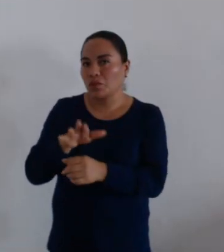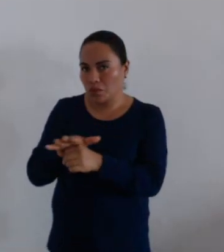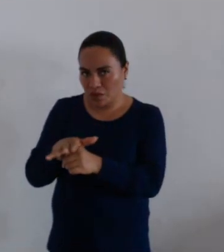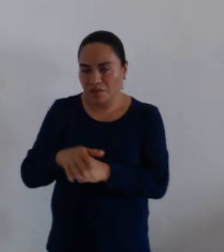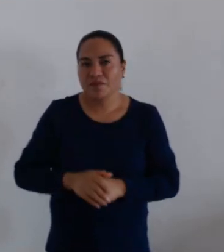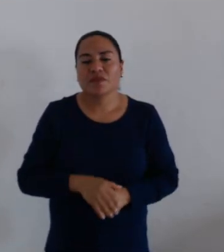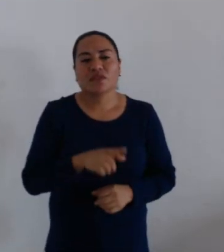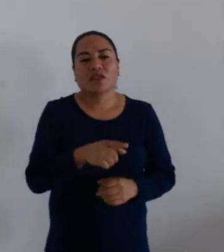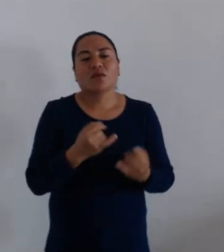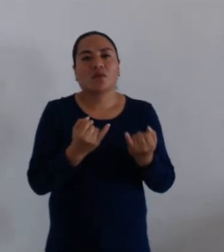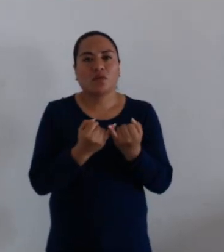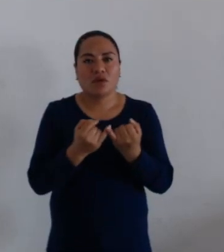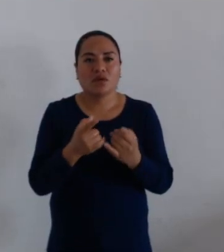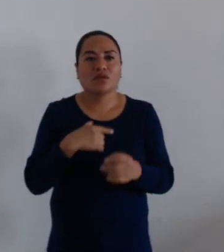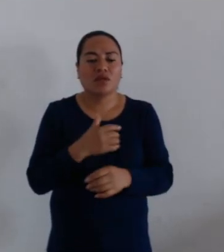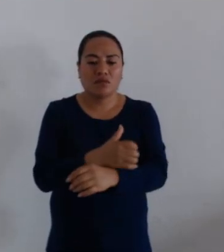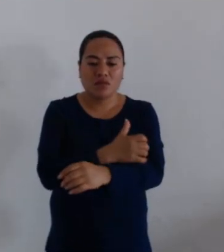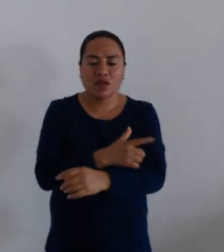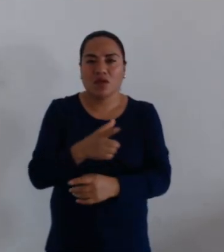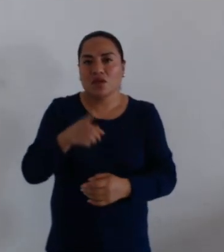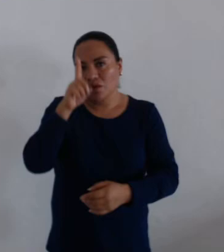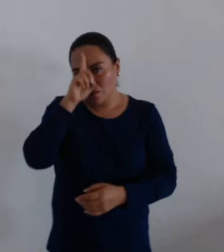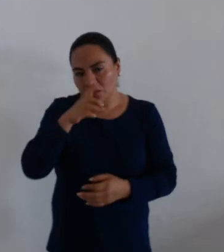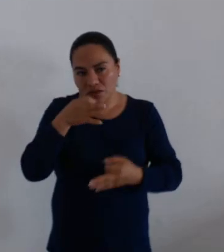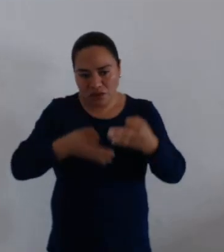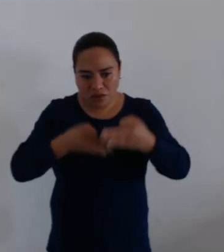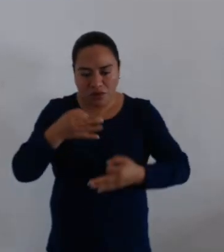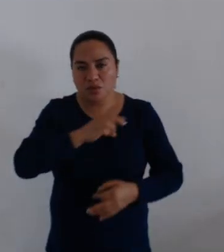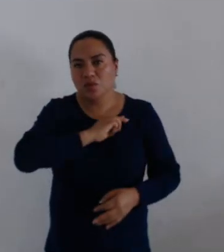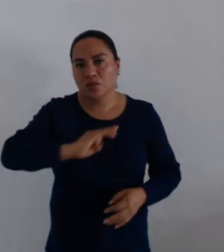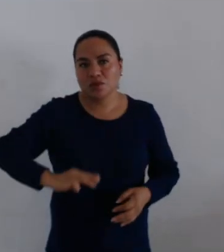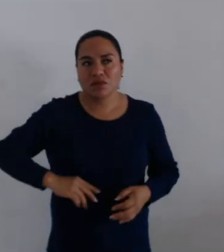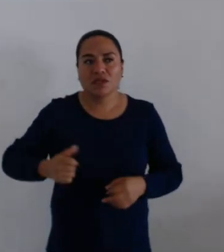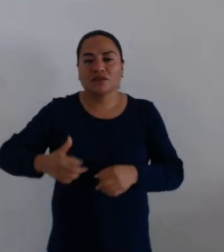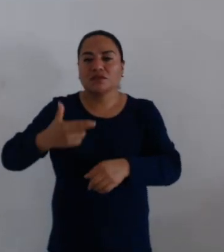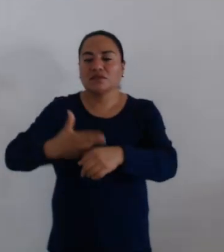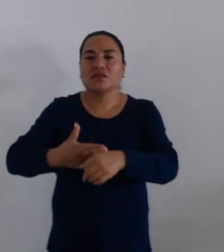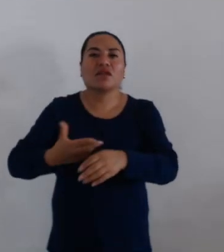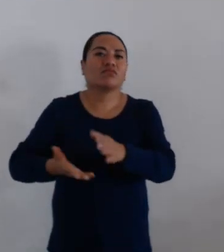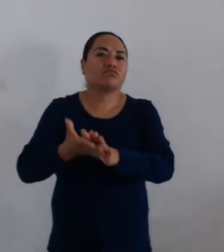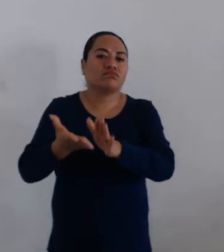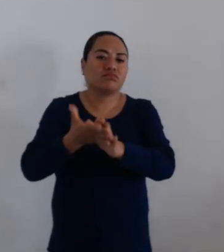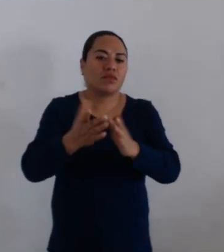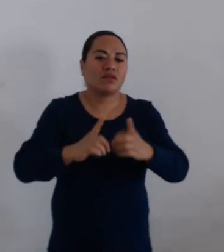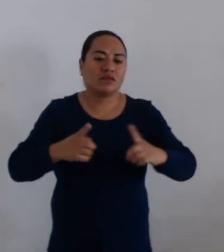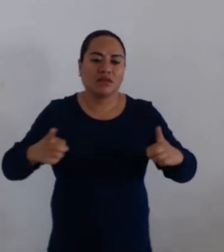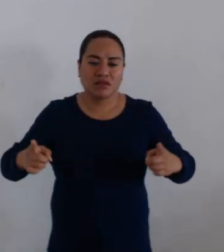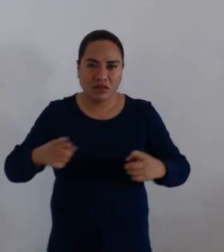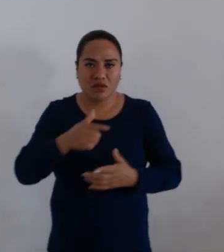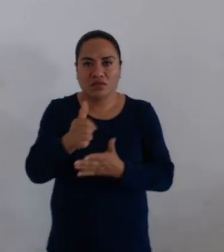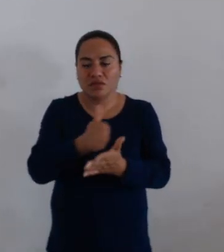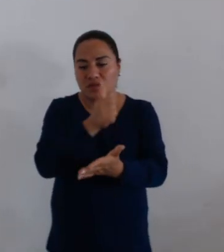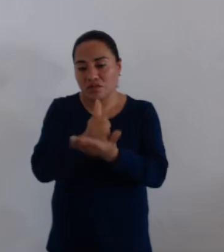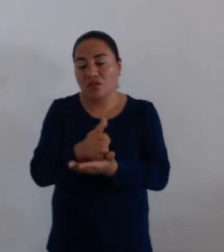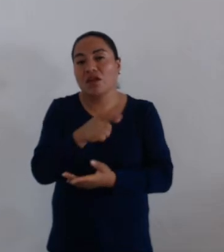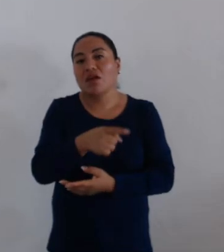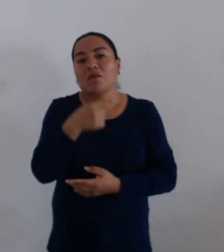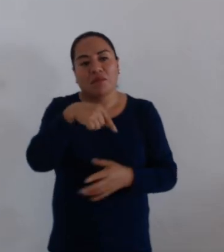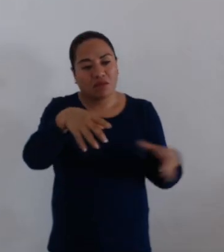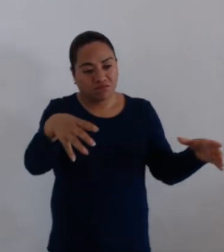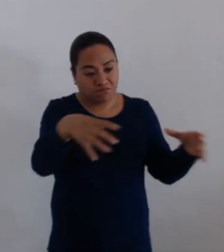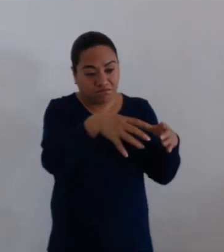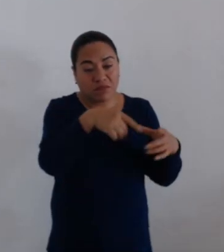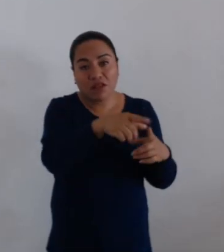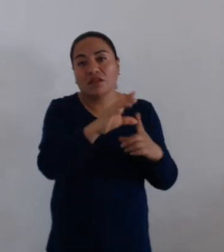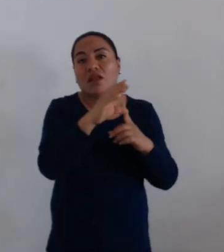Con el acompañamiento de la Consejería Jurídica Municipal y de la Secretaría de Obras Públicas y Desarrollo Urbano, en el entendido que